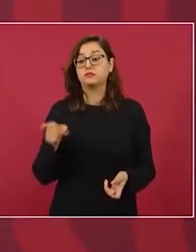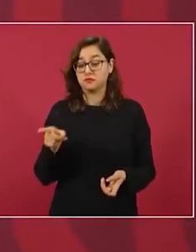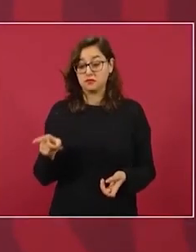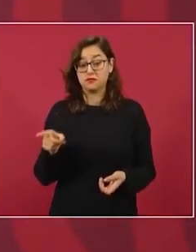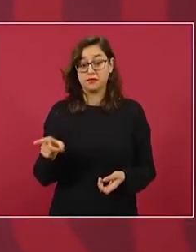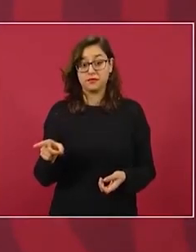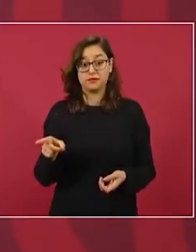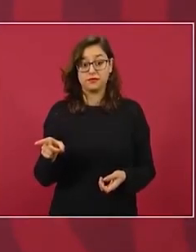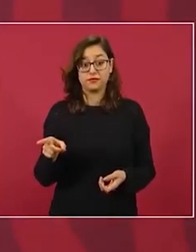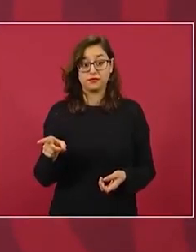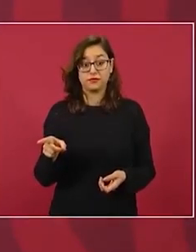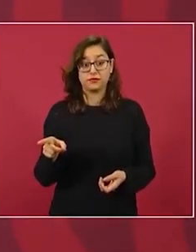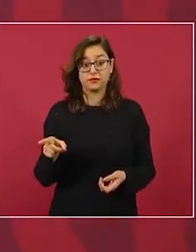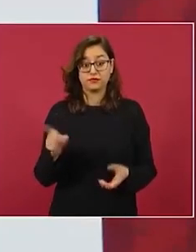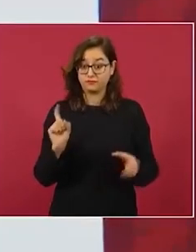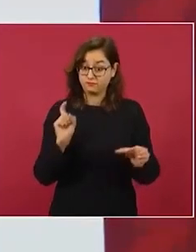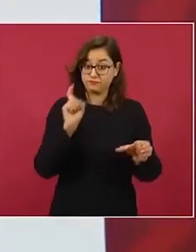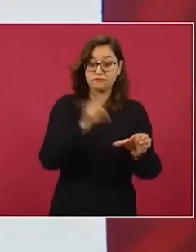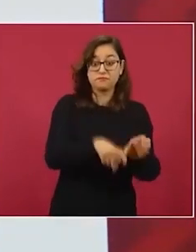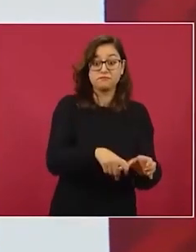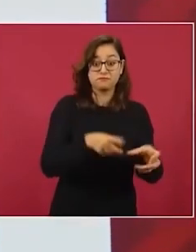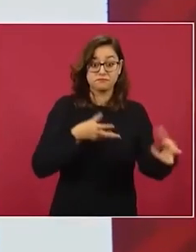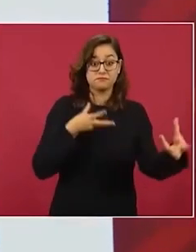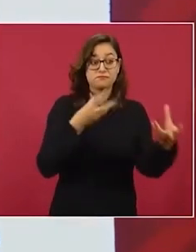Citigroup.